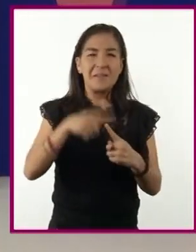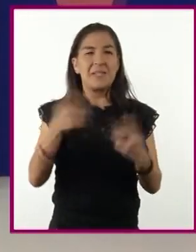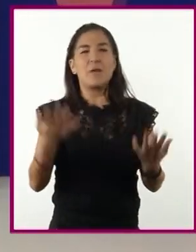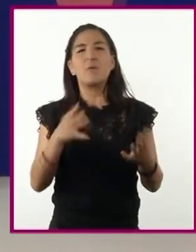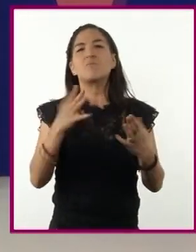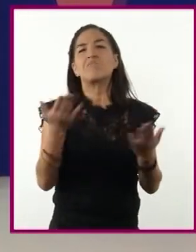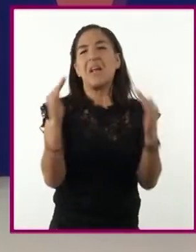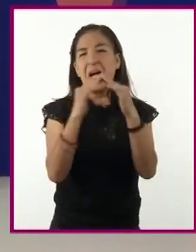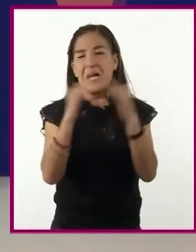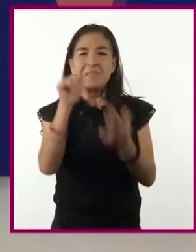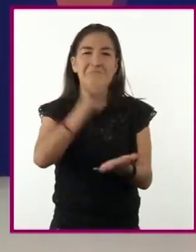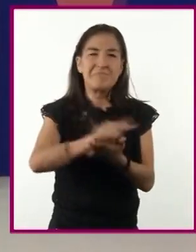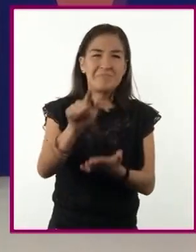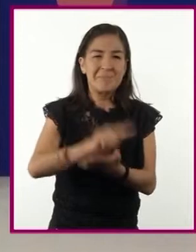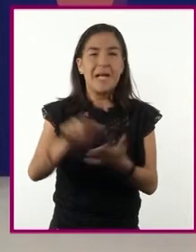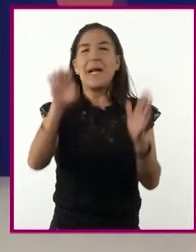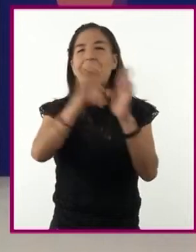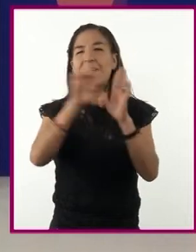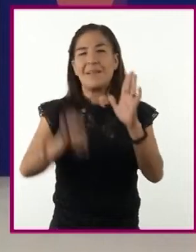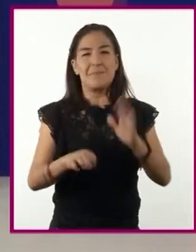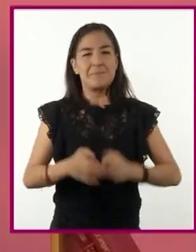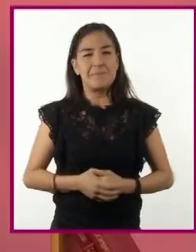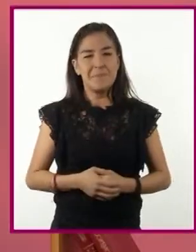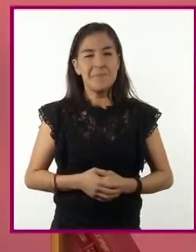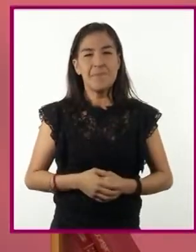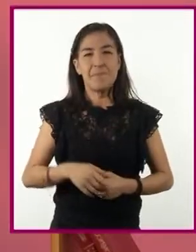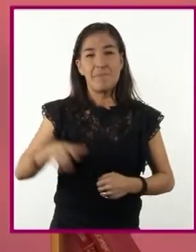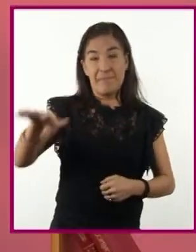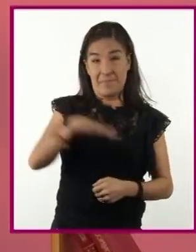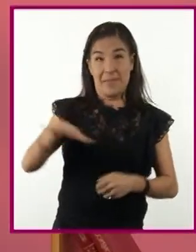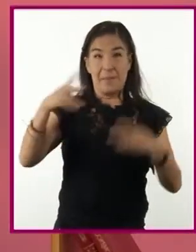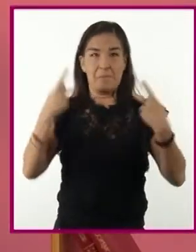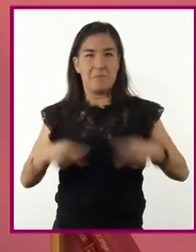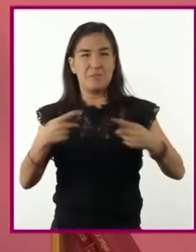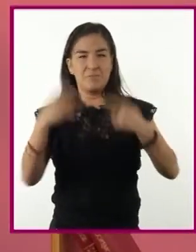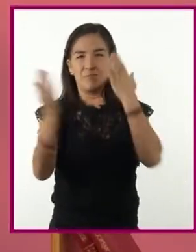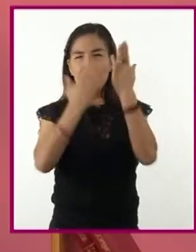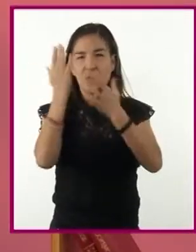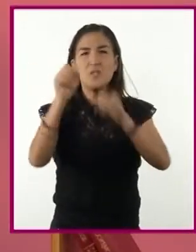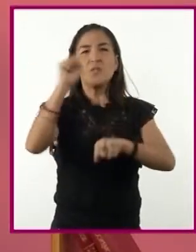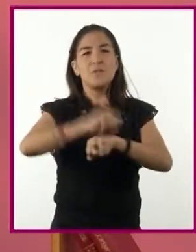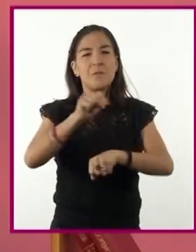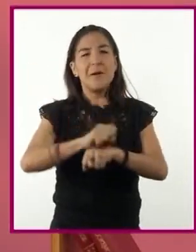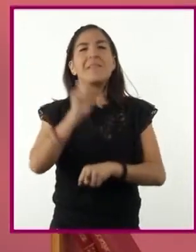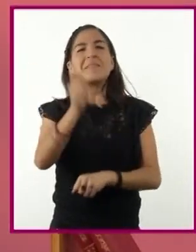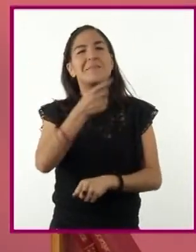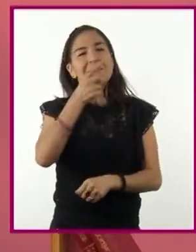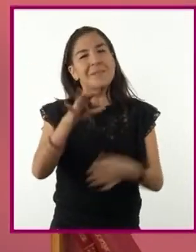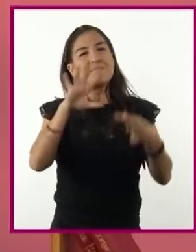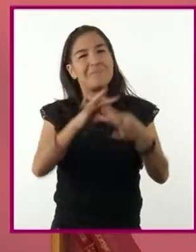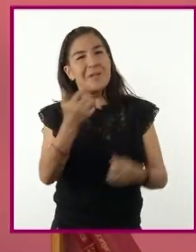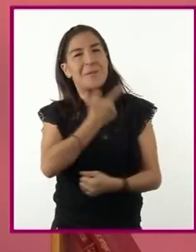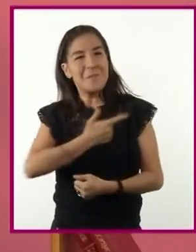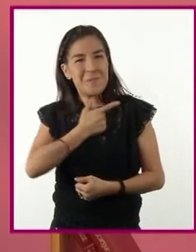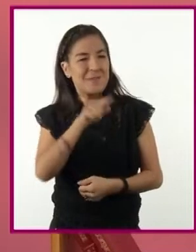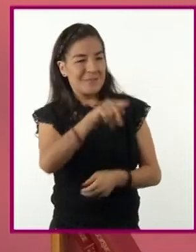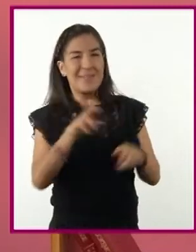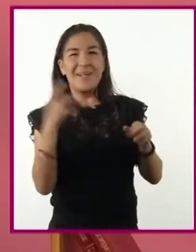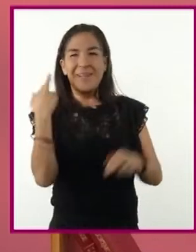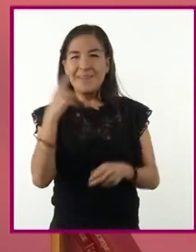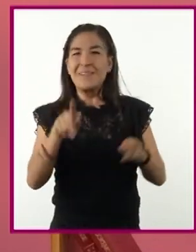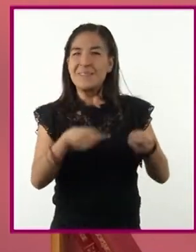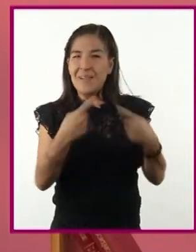quehaceres del hogar. Por ejemplo, un gran número de estudiantes de secundaria manifiestan su gusto por escuchar la radio mientras